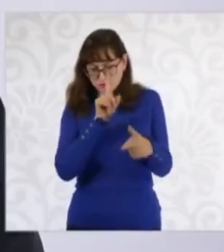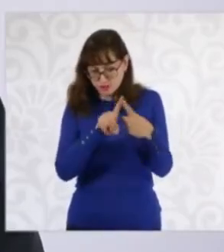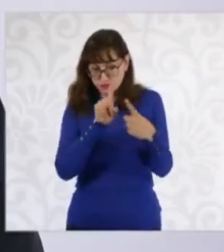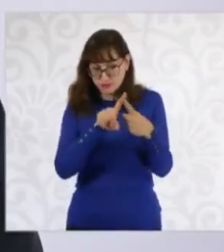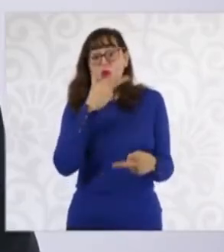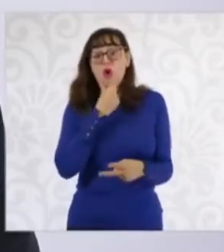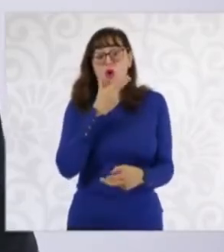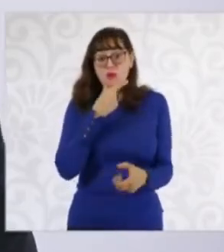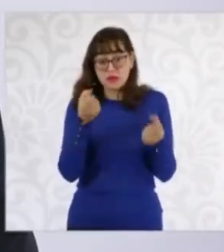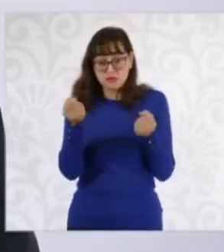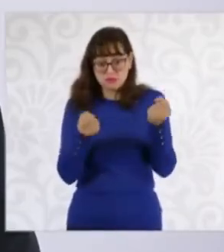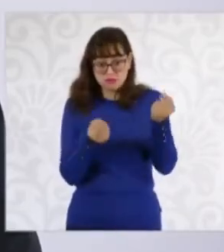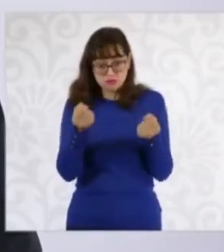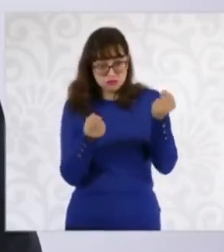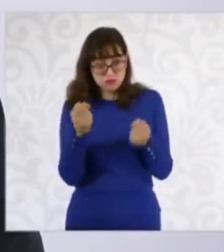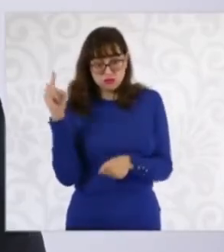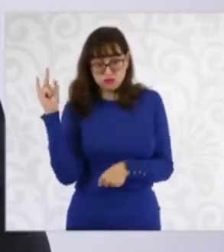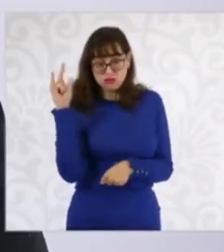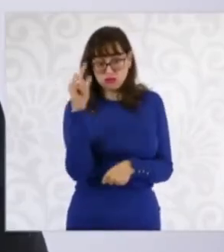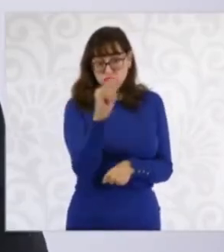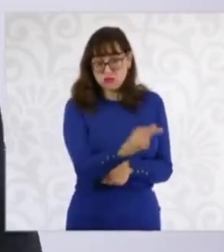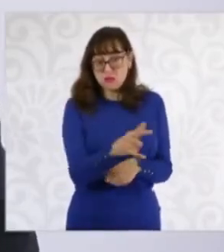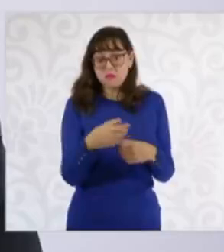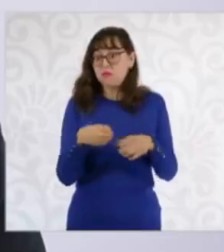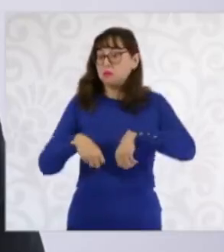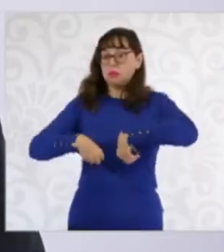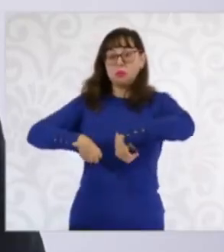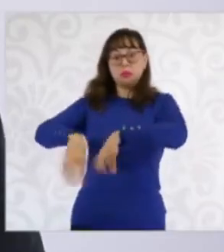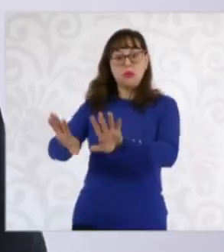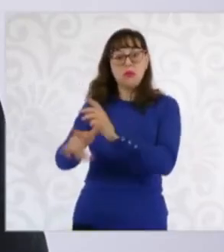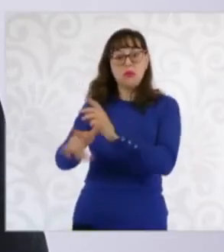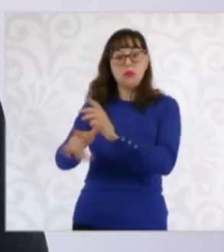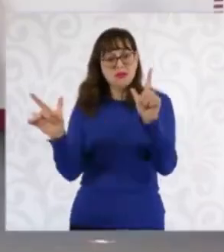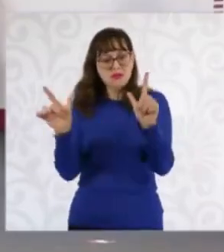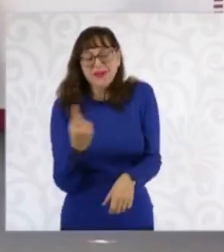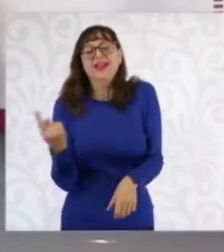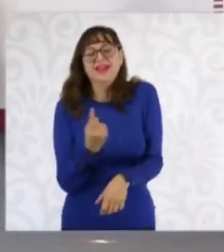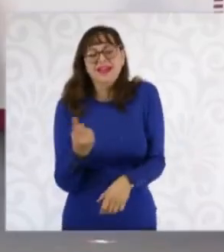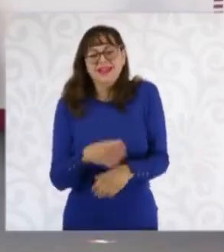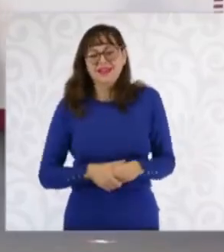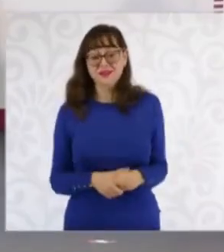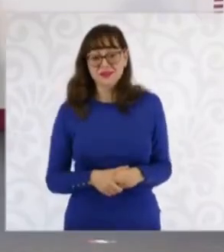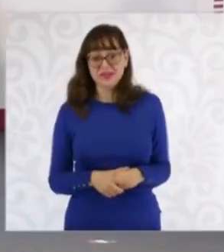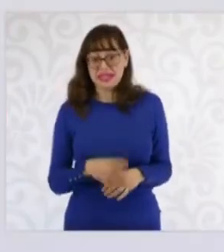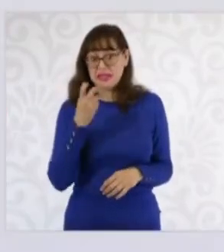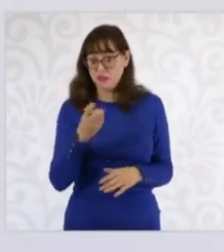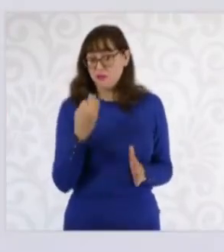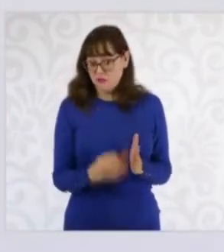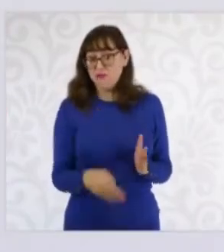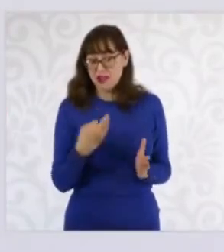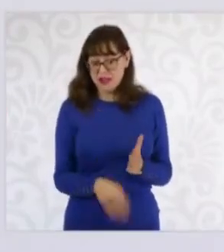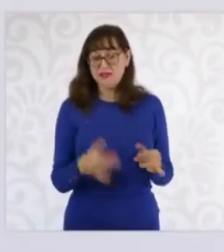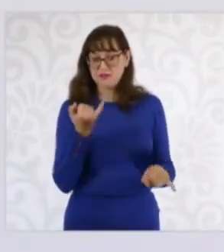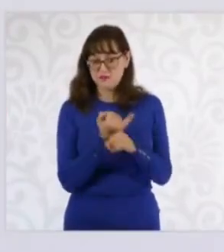el piloto en esas condiciones, porque no hay un protocolo que nos diga cómo entró. Que nos den todos esos datos